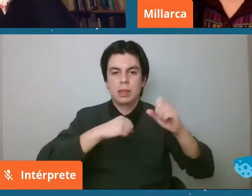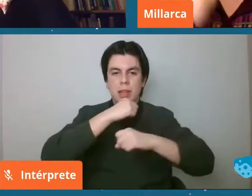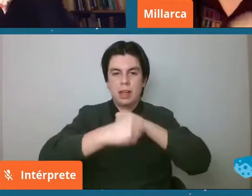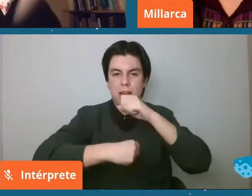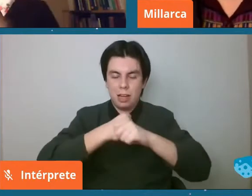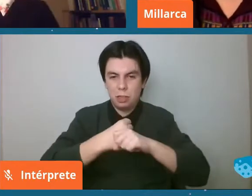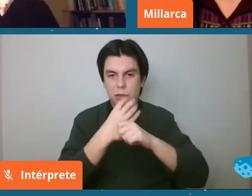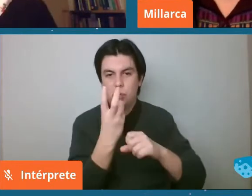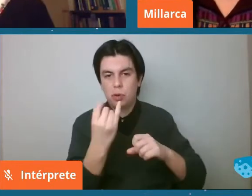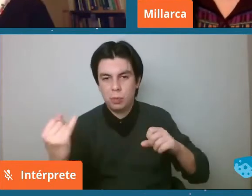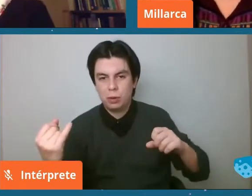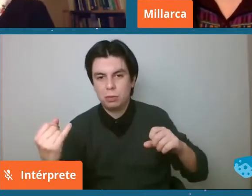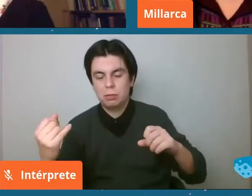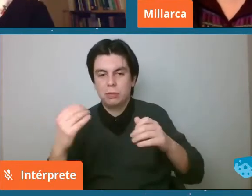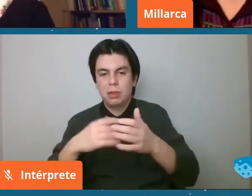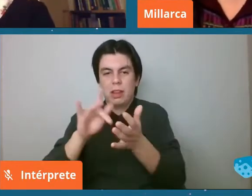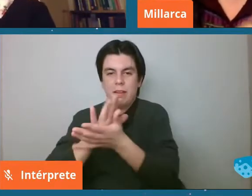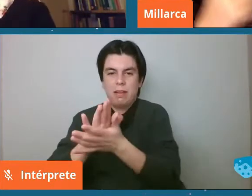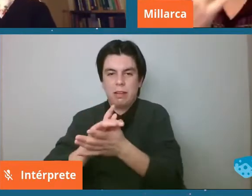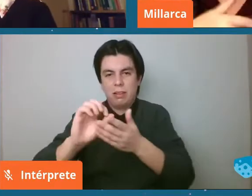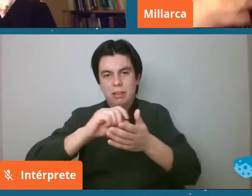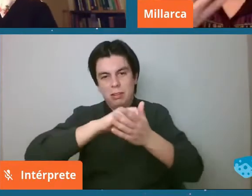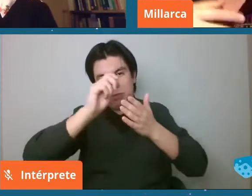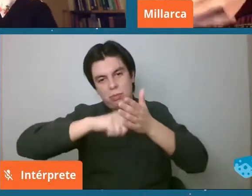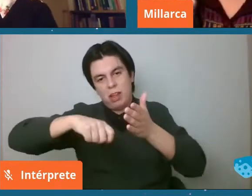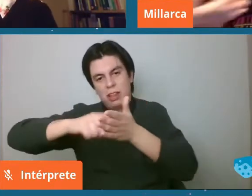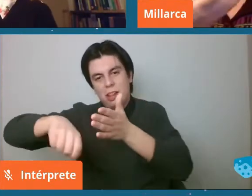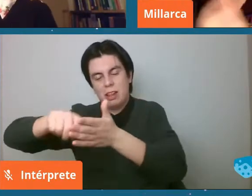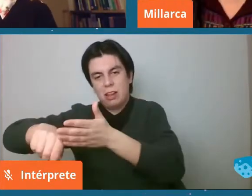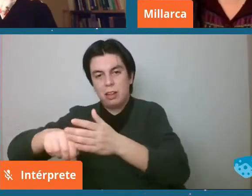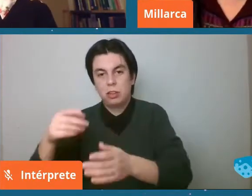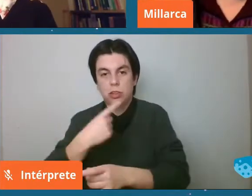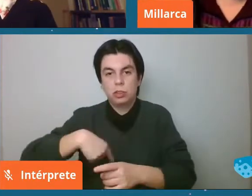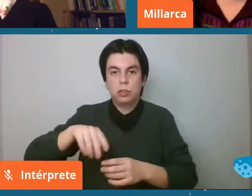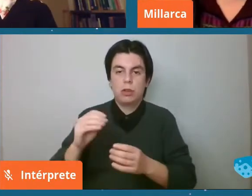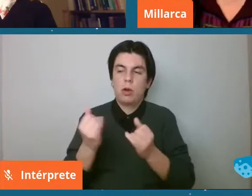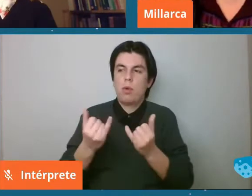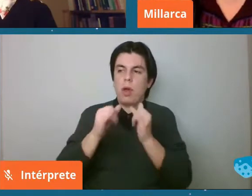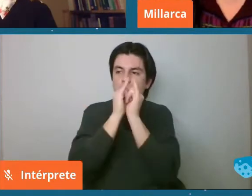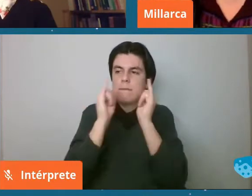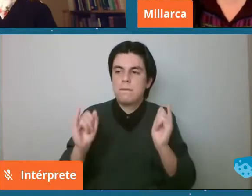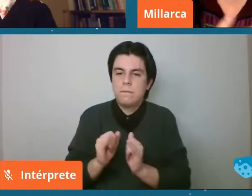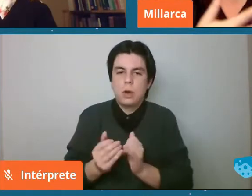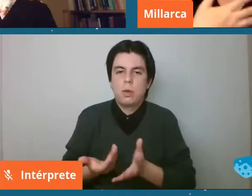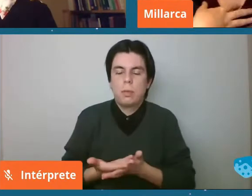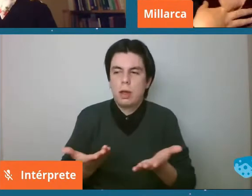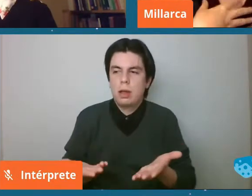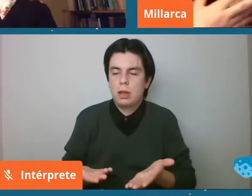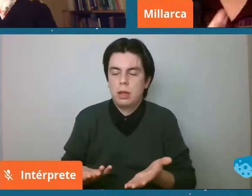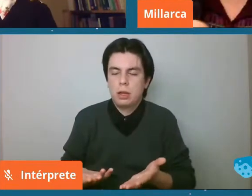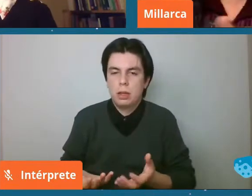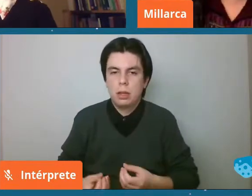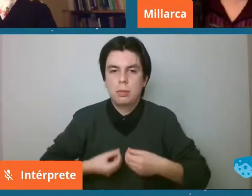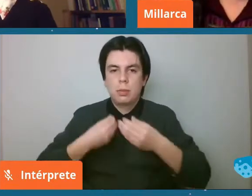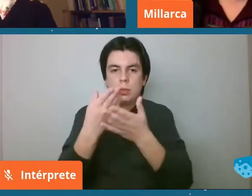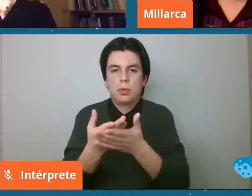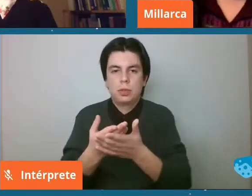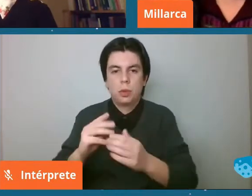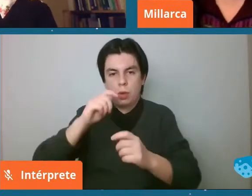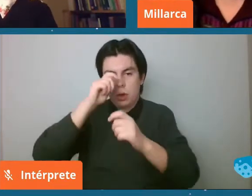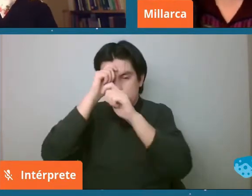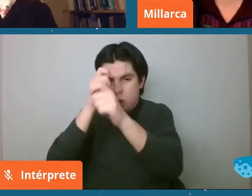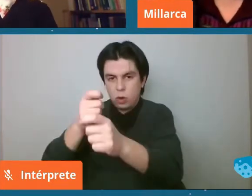y el número del catálogo entonces fue una forma de empezar a no sé como una forma de